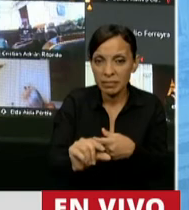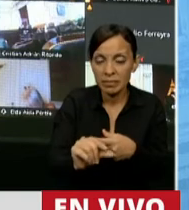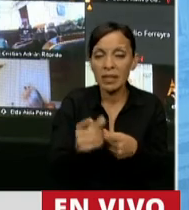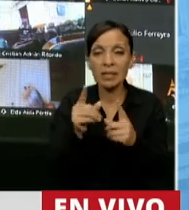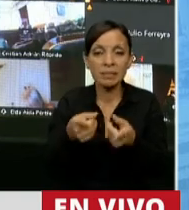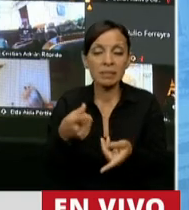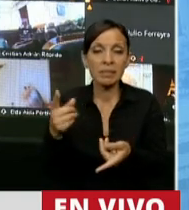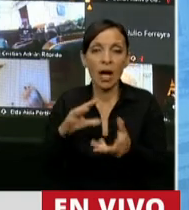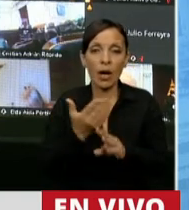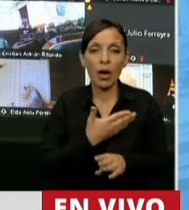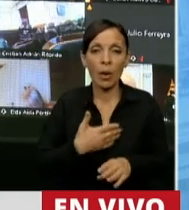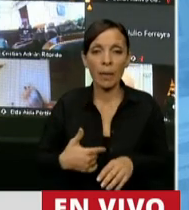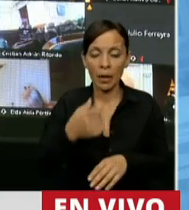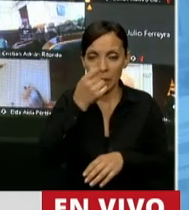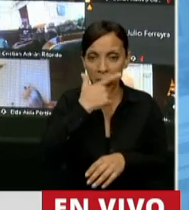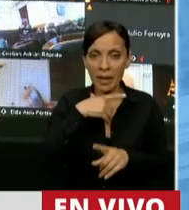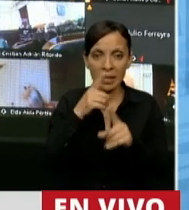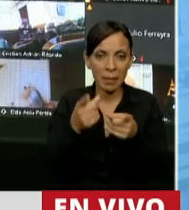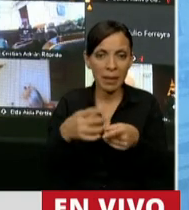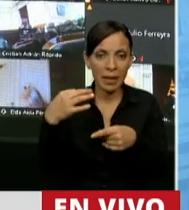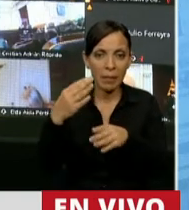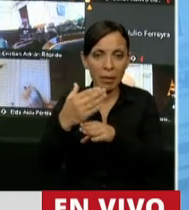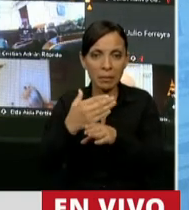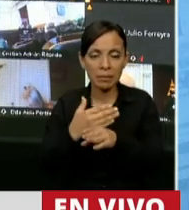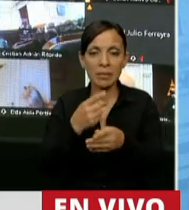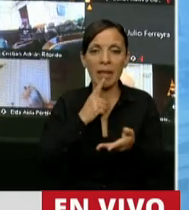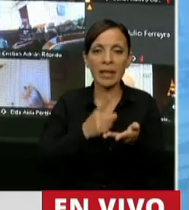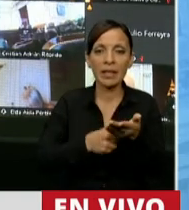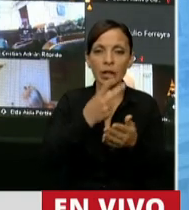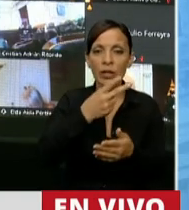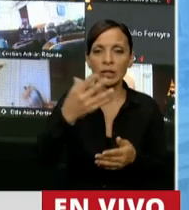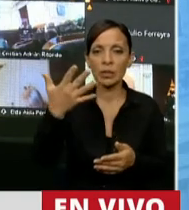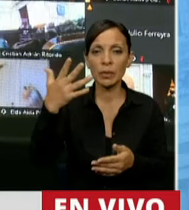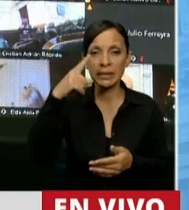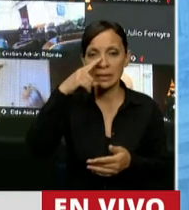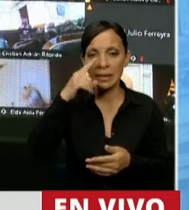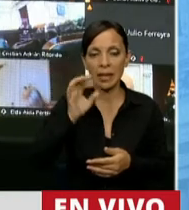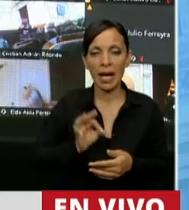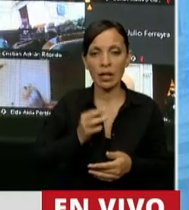Mauricio Macri tuvo que reducirlos en el decreto 257 del 2018.